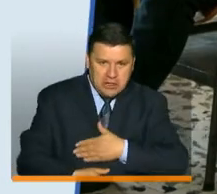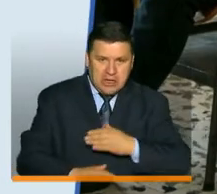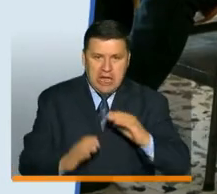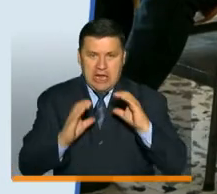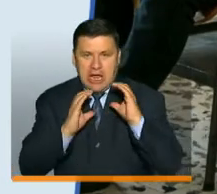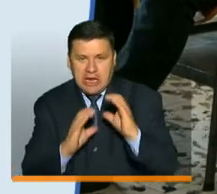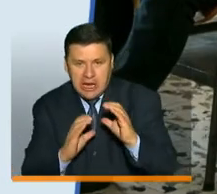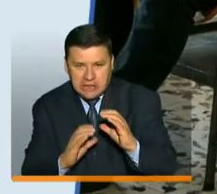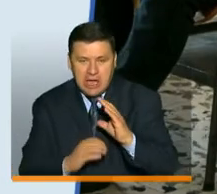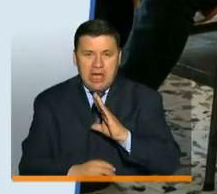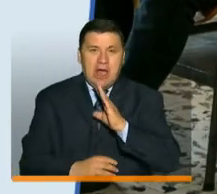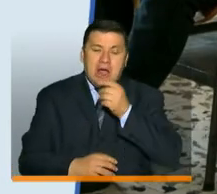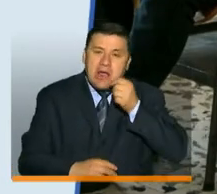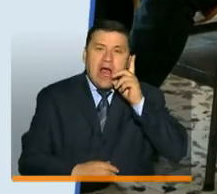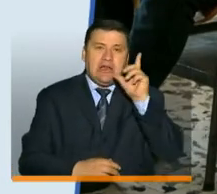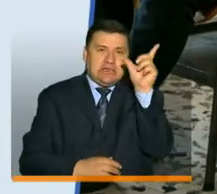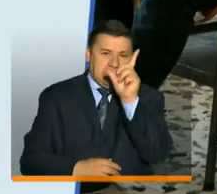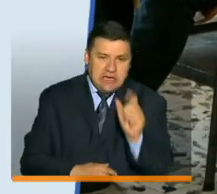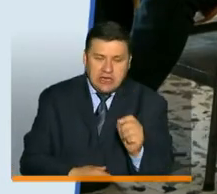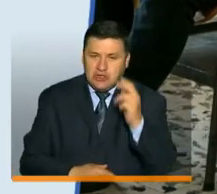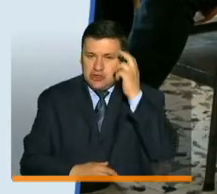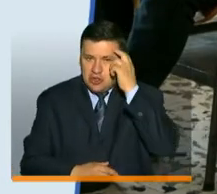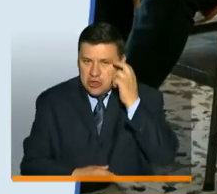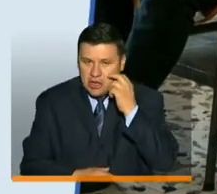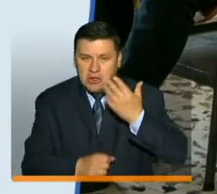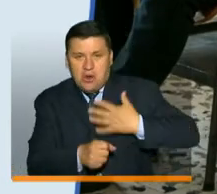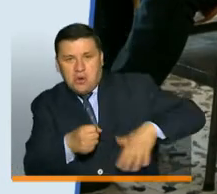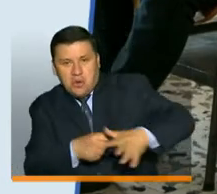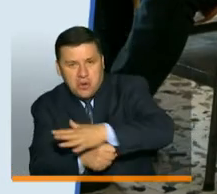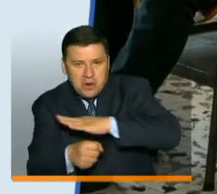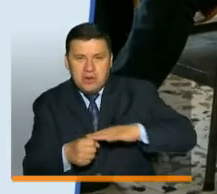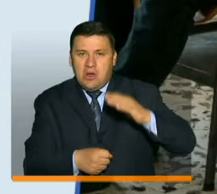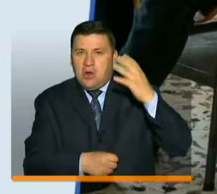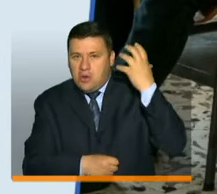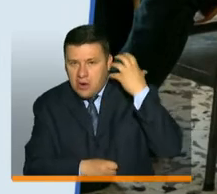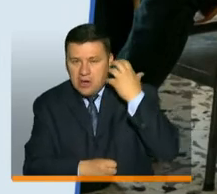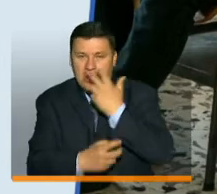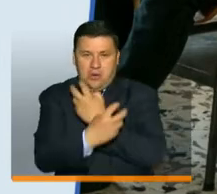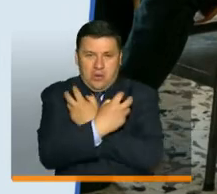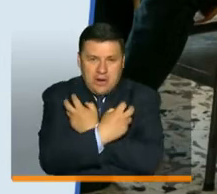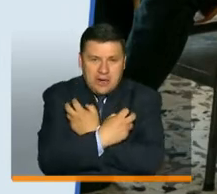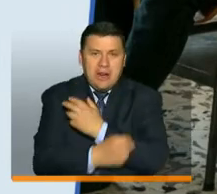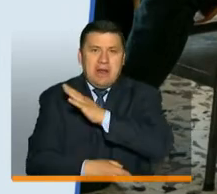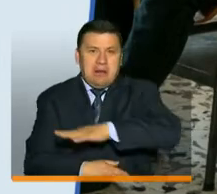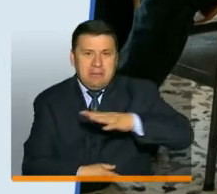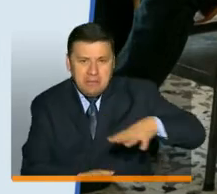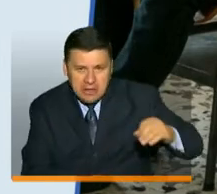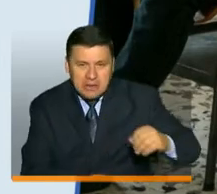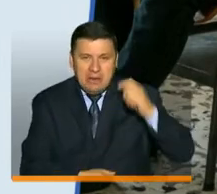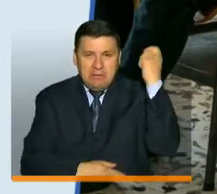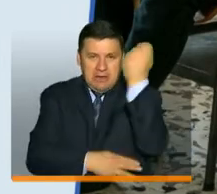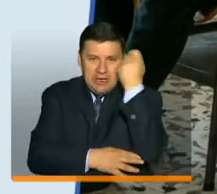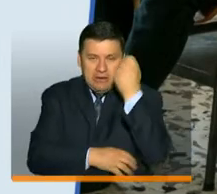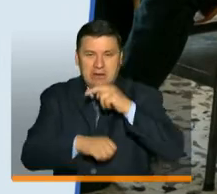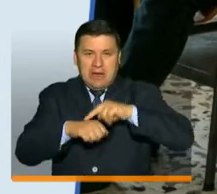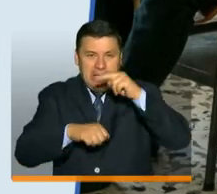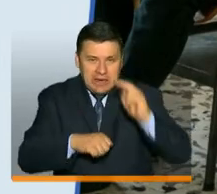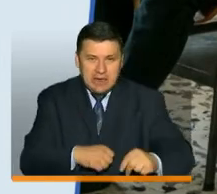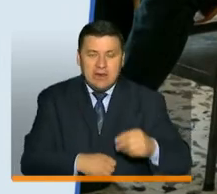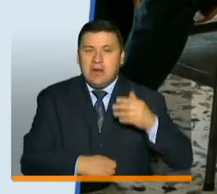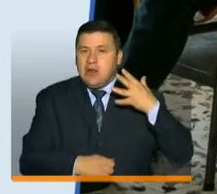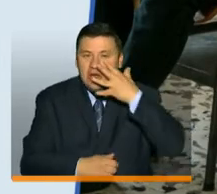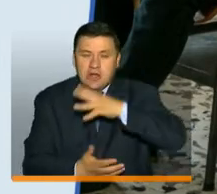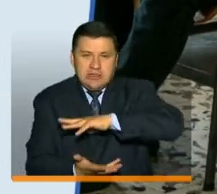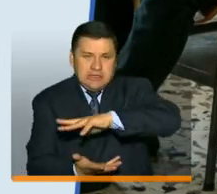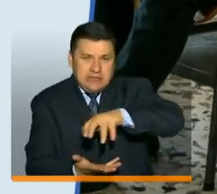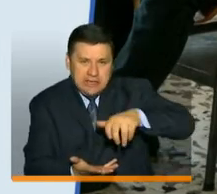Caquetá, Calda, Cesar, Chocó, Cundinamarca, Córdoba, Huila, Magdalena, Meta, Nariño, Norte